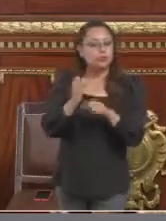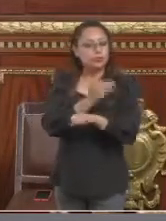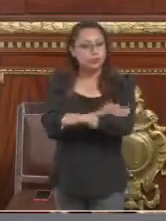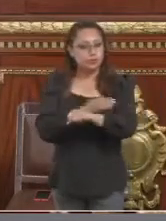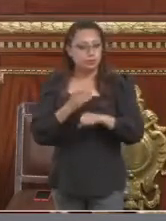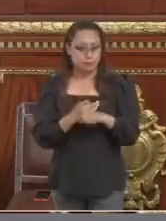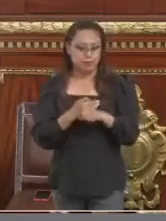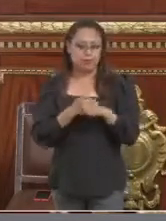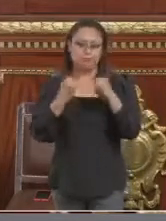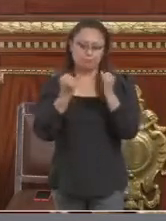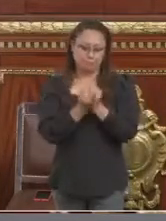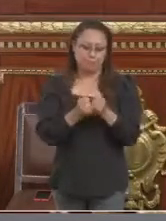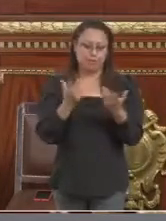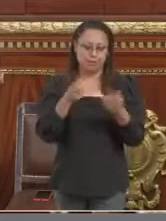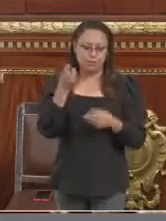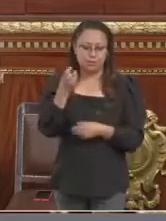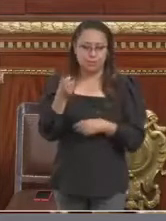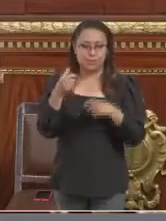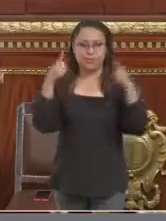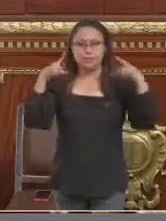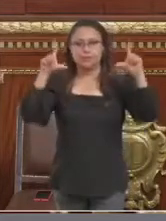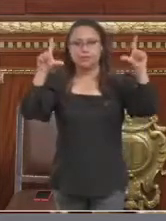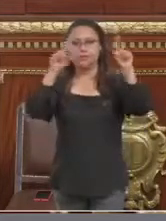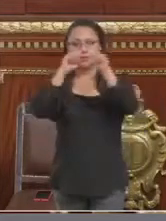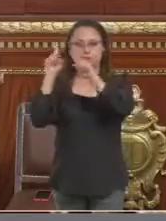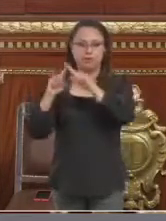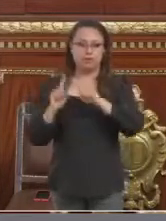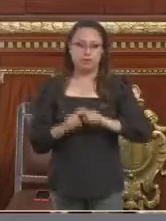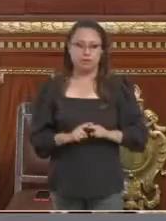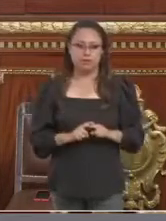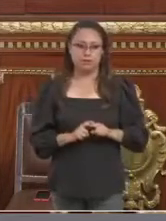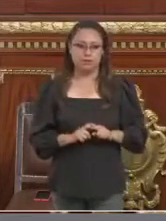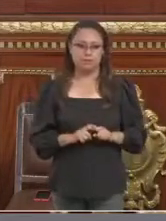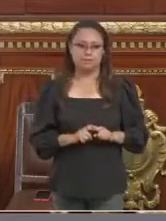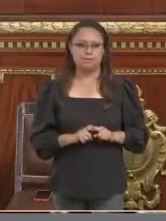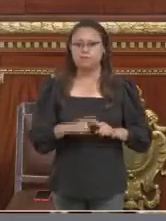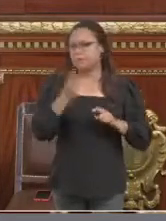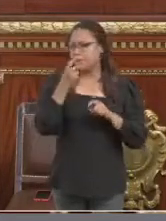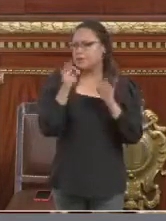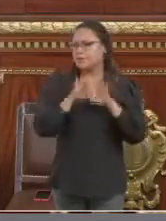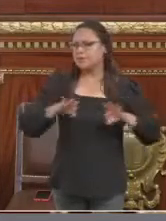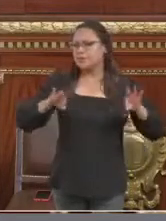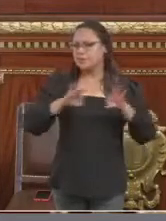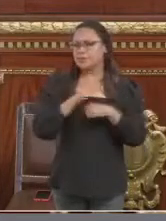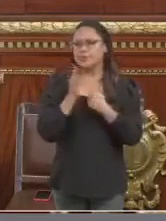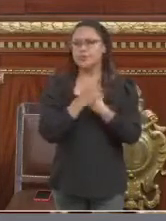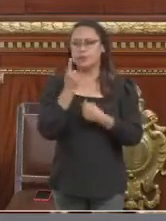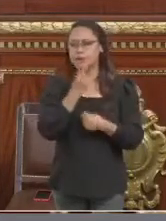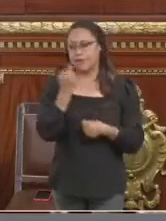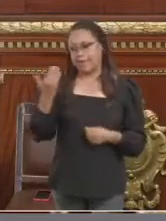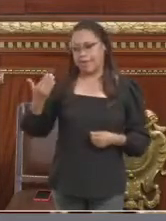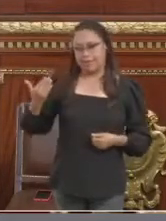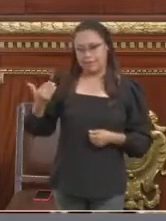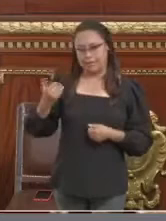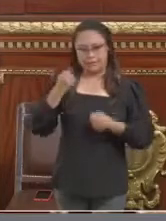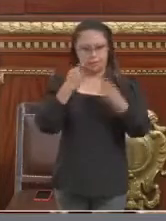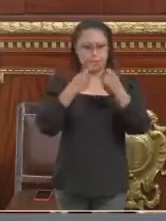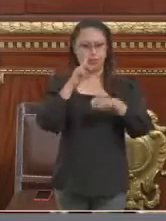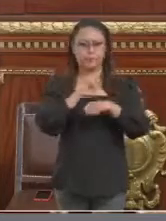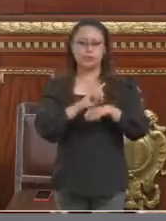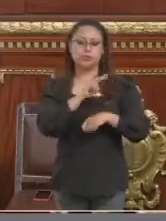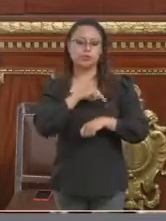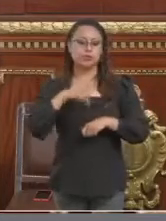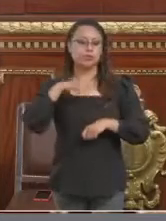sí hacen estos carteles. Y es importante, porque justamente hace unos días vimos por las redes sociales